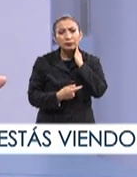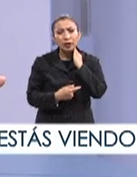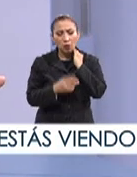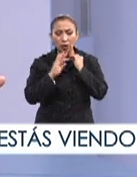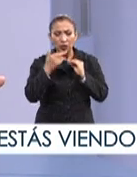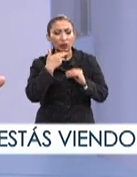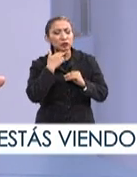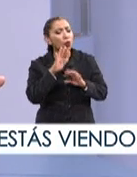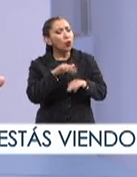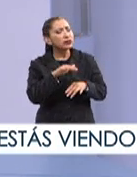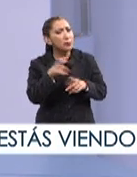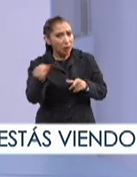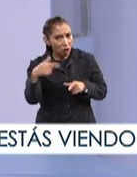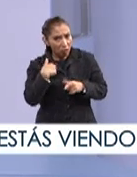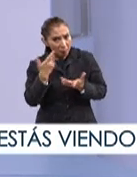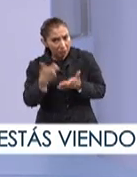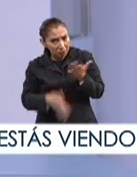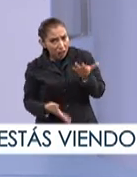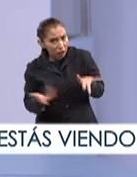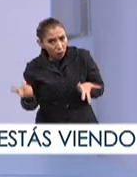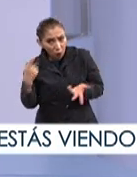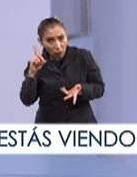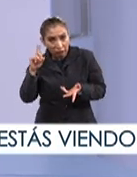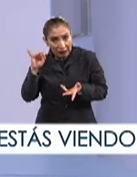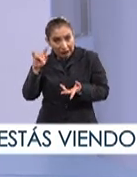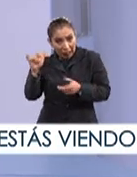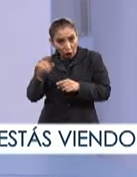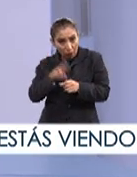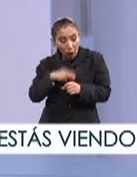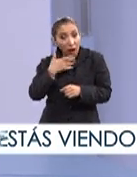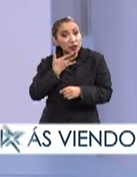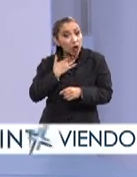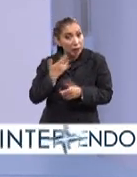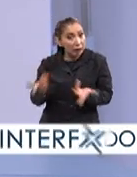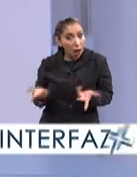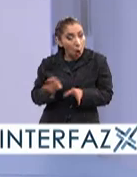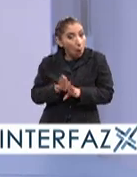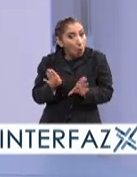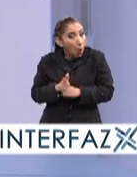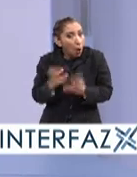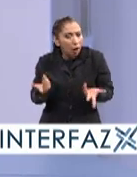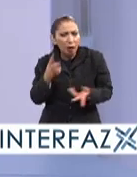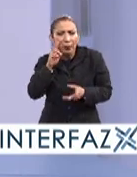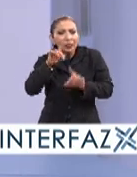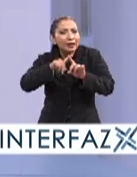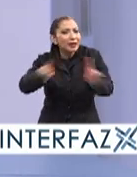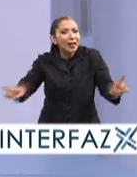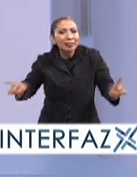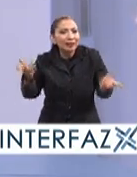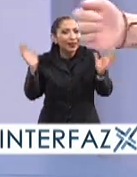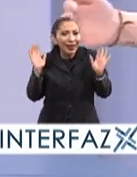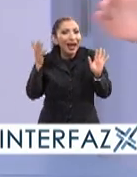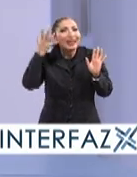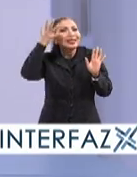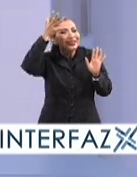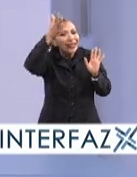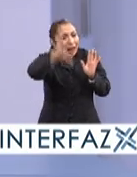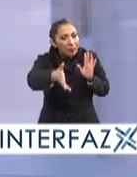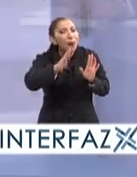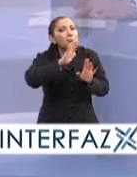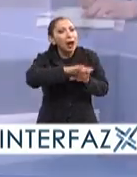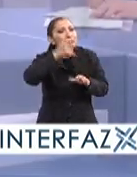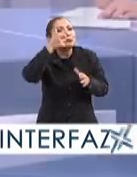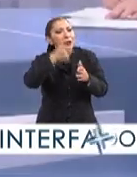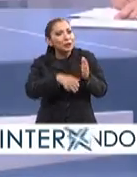ya cuando lo van a aplicar dicen, ¿pero me va a salir más barato que el diésel de la gasolina? Siempre que les digan, véanlo de la otra forma. A largo plazo te va a salir